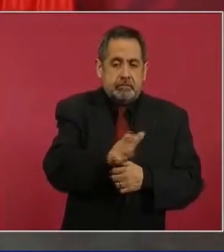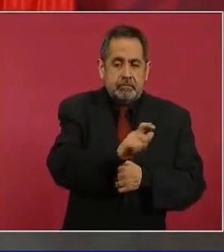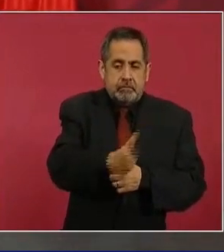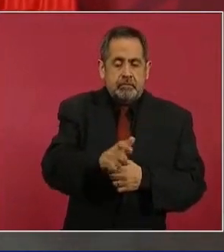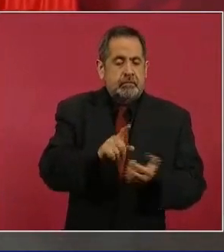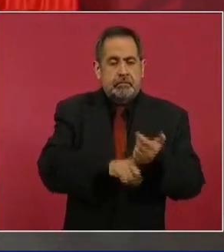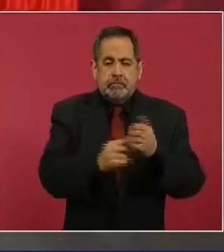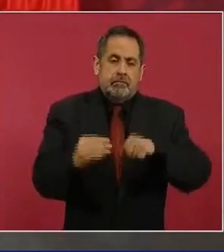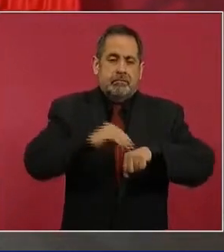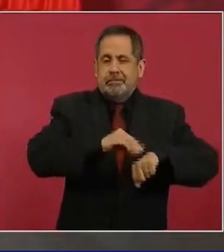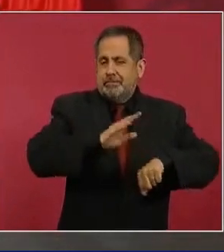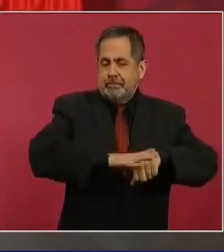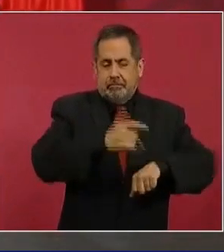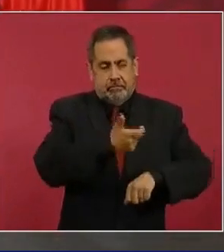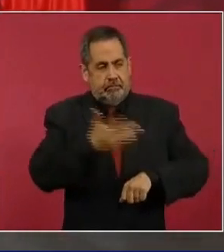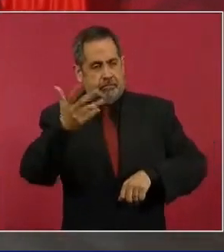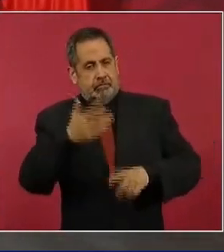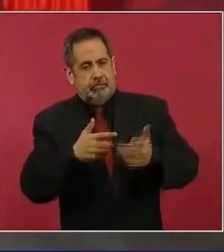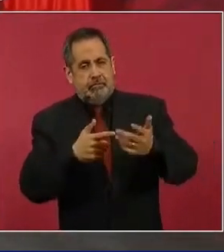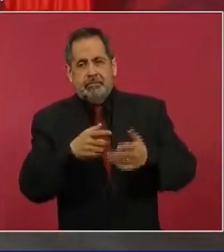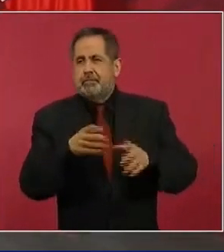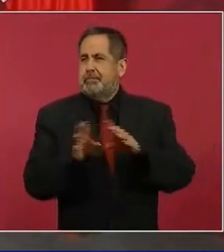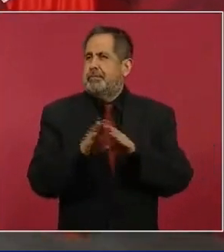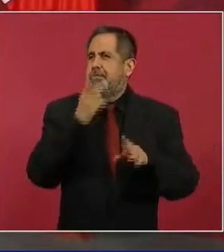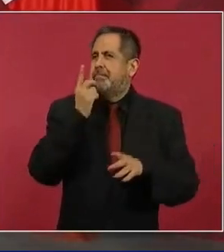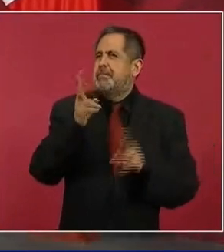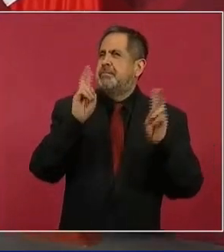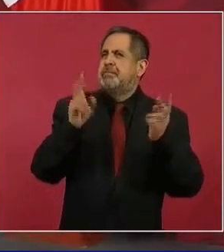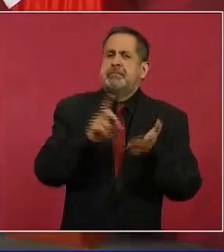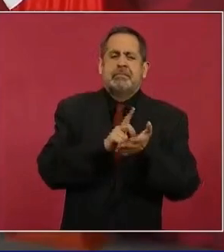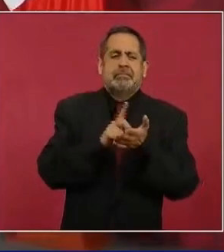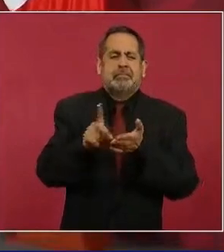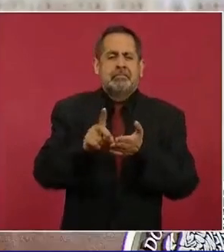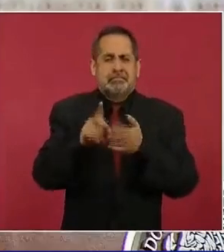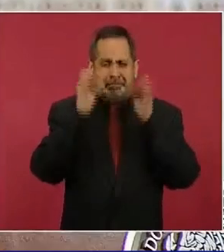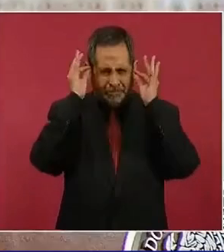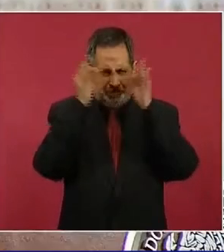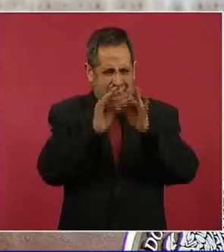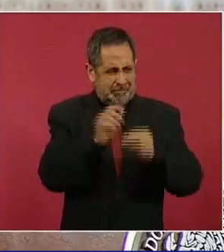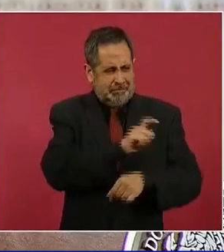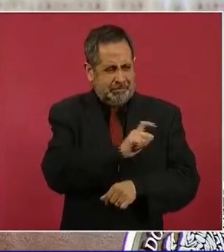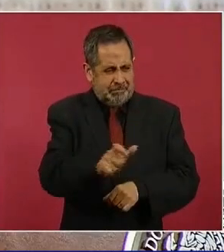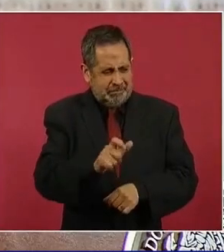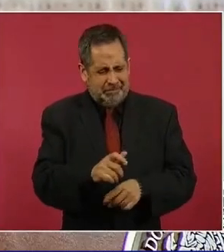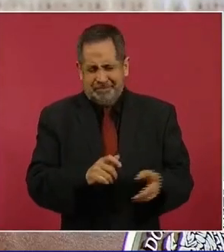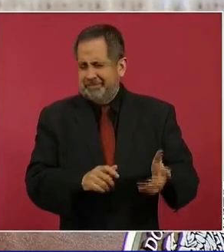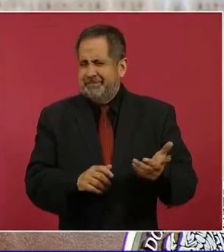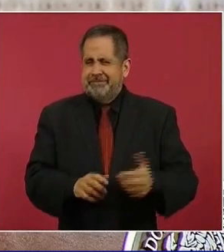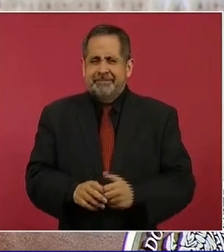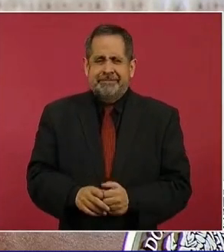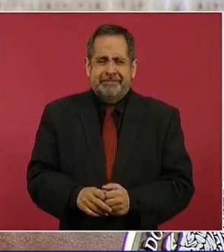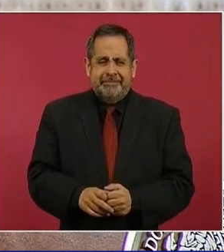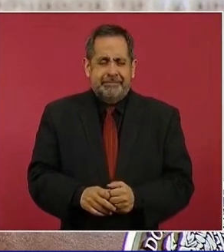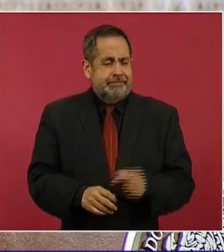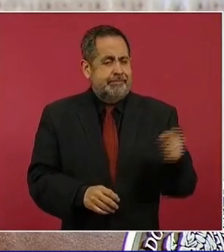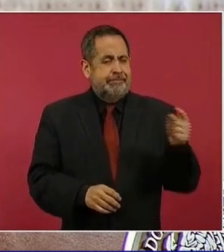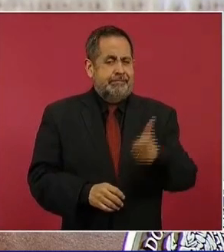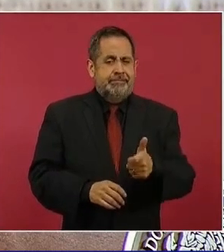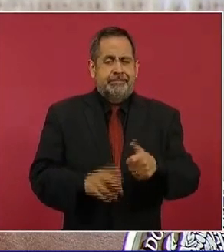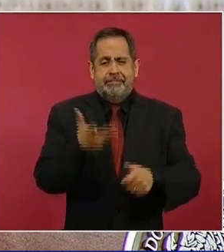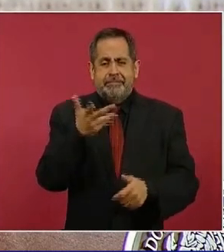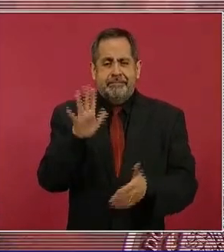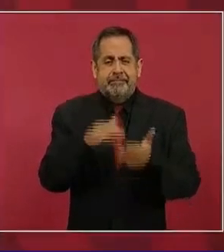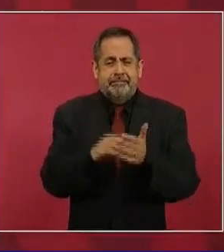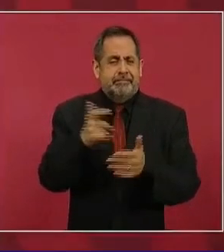le habían agregado lo de una especie de derecho aduanal que llegaba a ser hasta